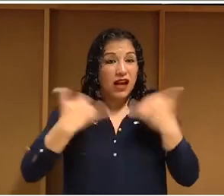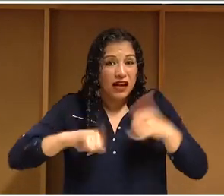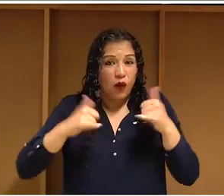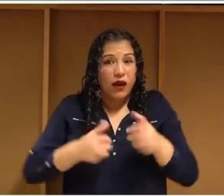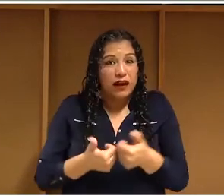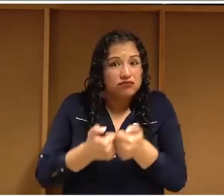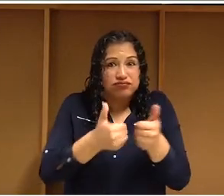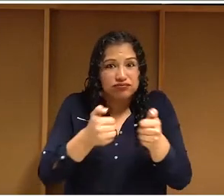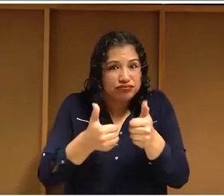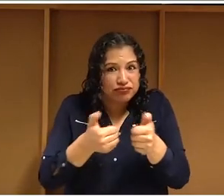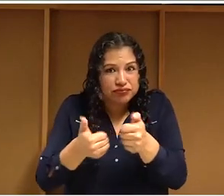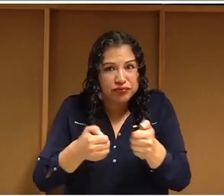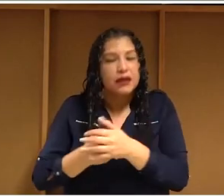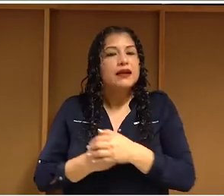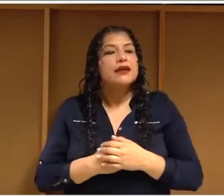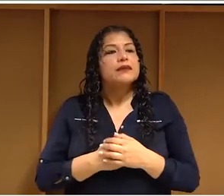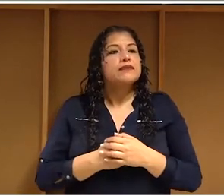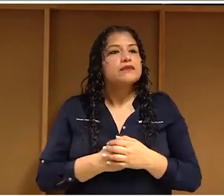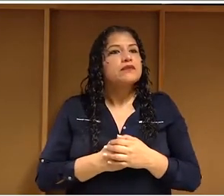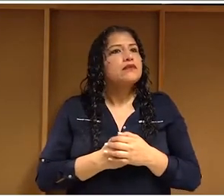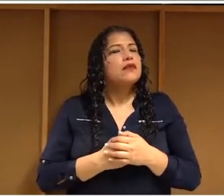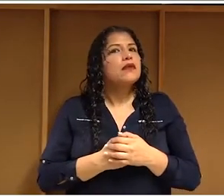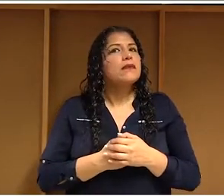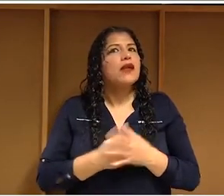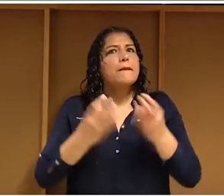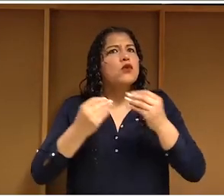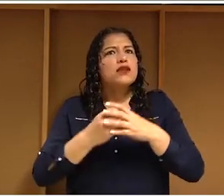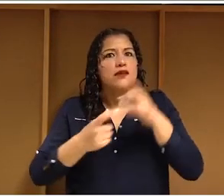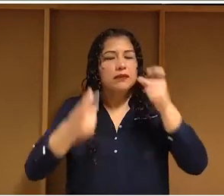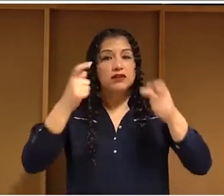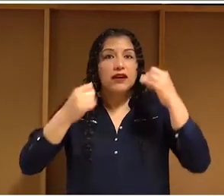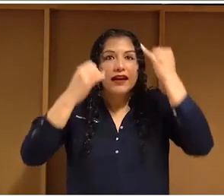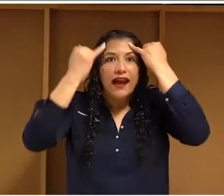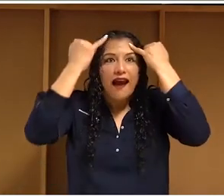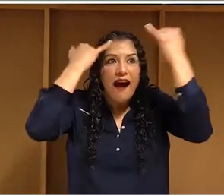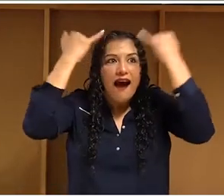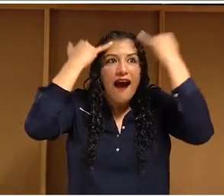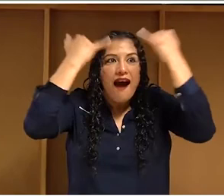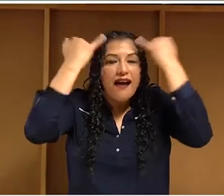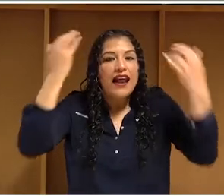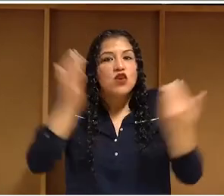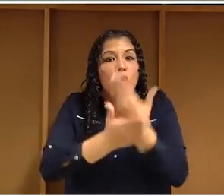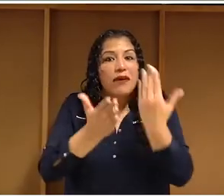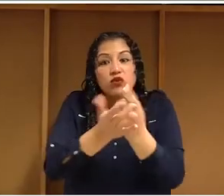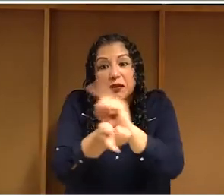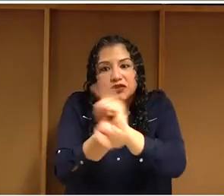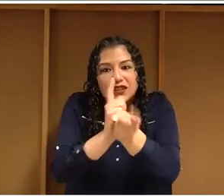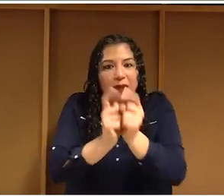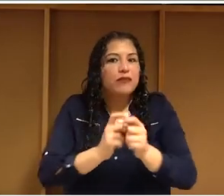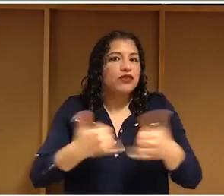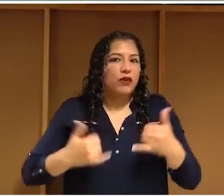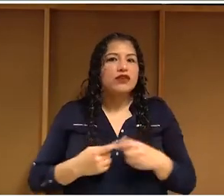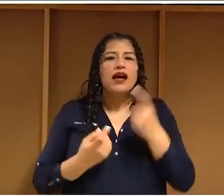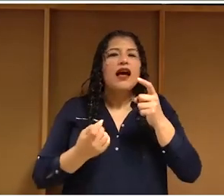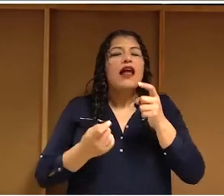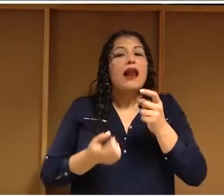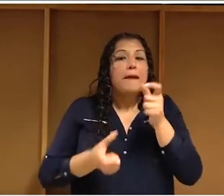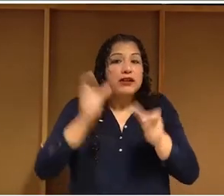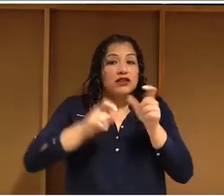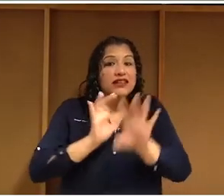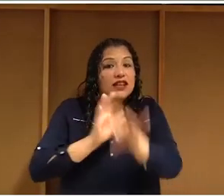como y hay una gran cantidad de gente también creando mapas y modificaciones al juego es decir